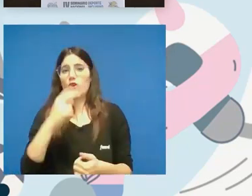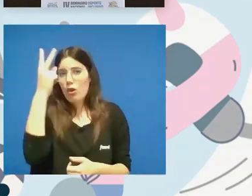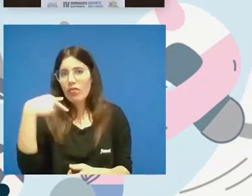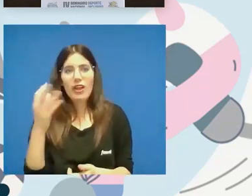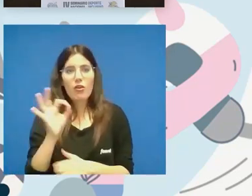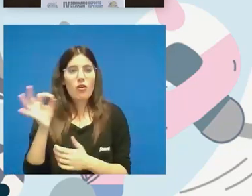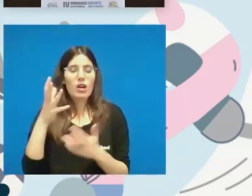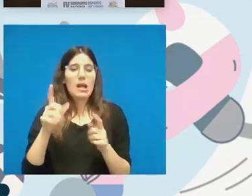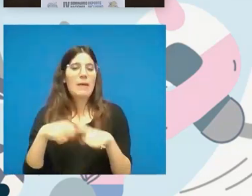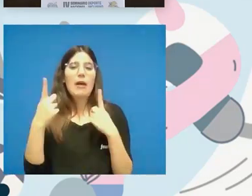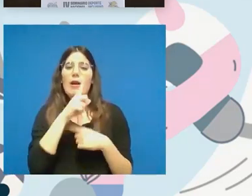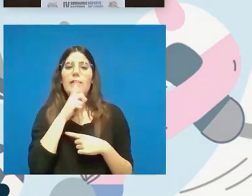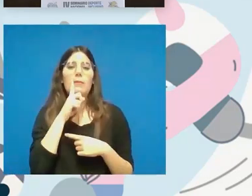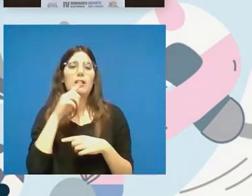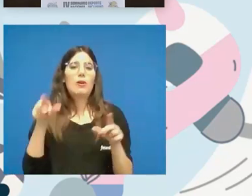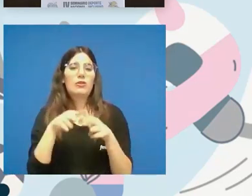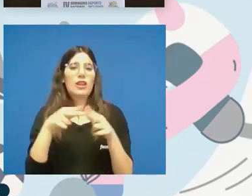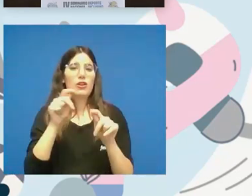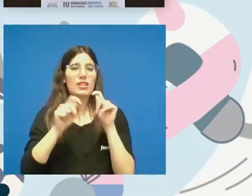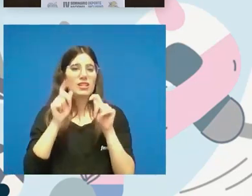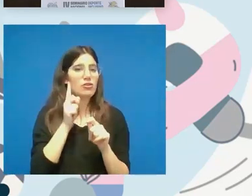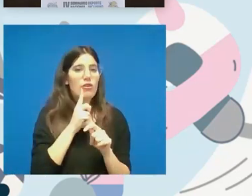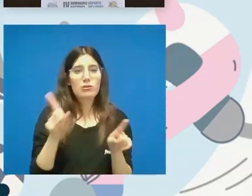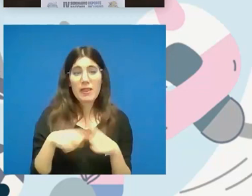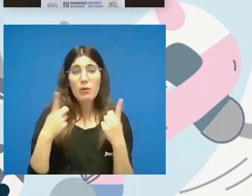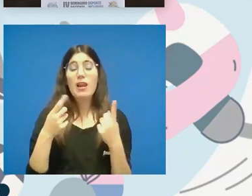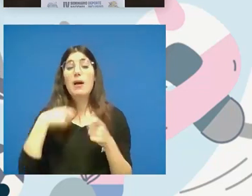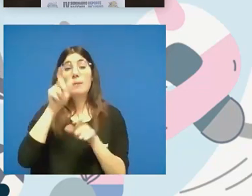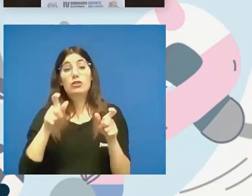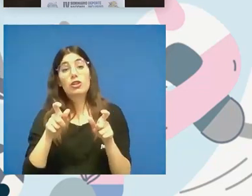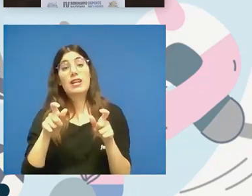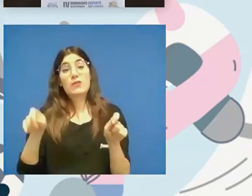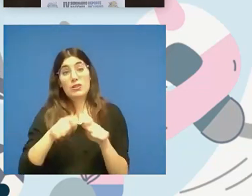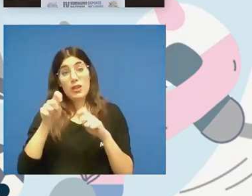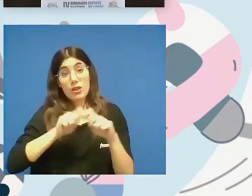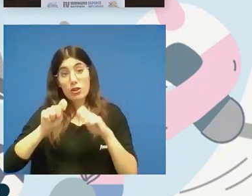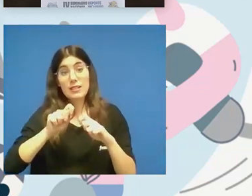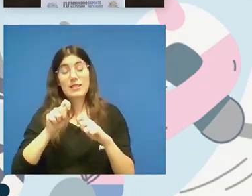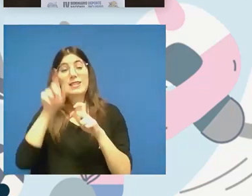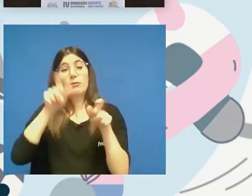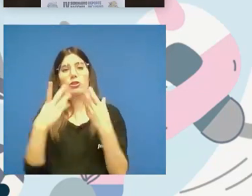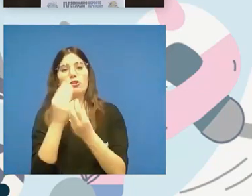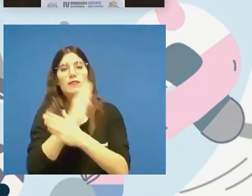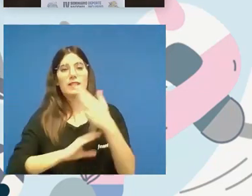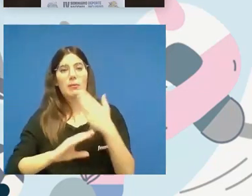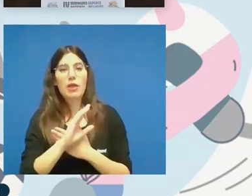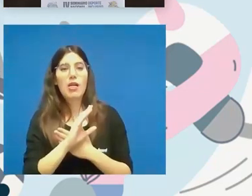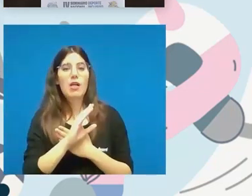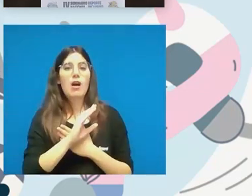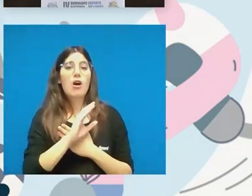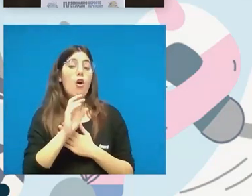asociaciones de sordos es decir asociaciones de personas con discapacidad que y federaciones